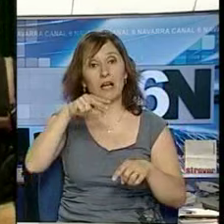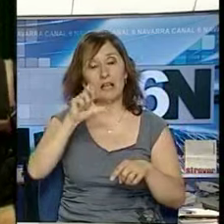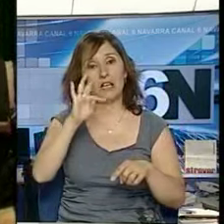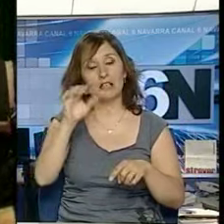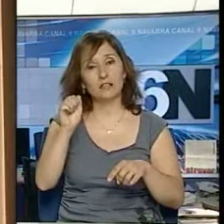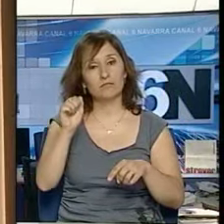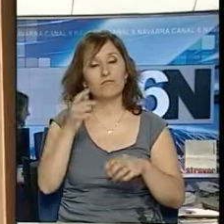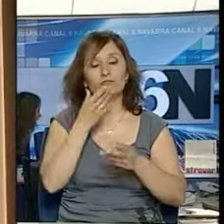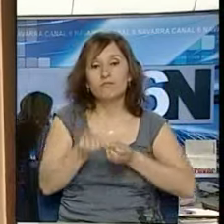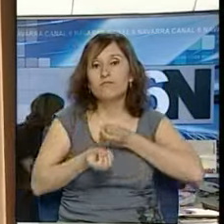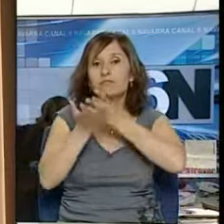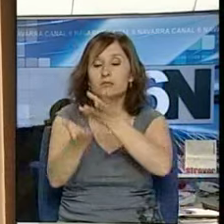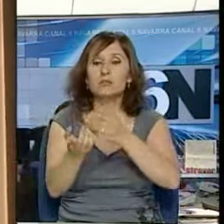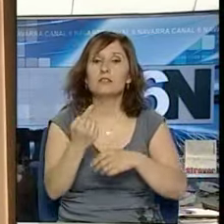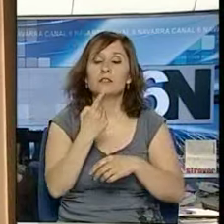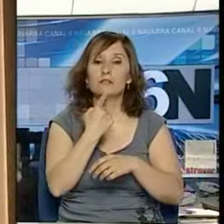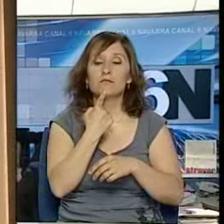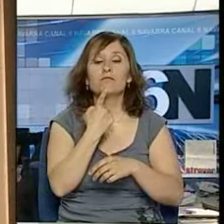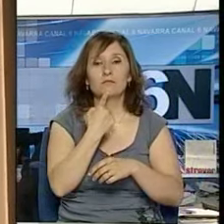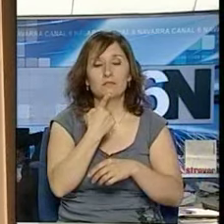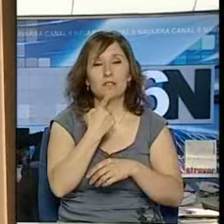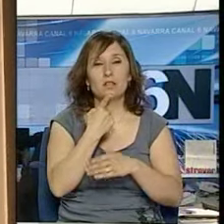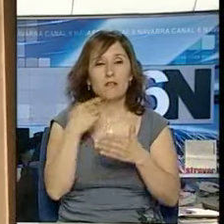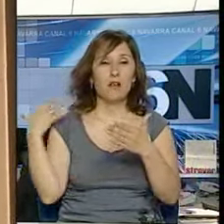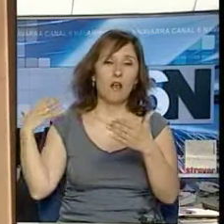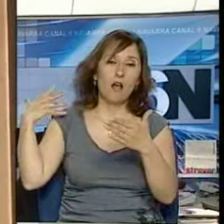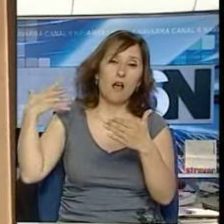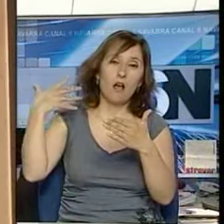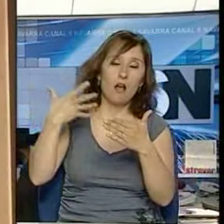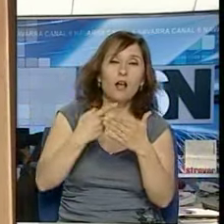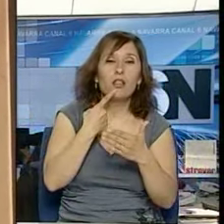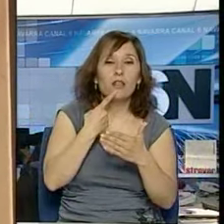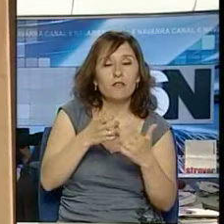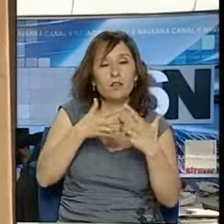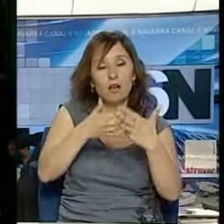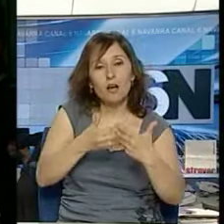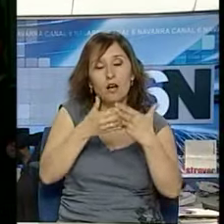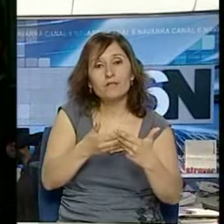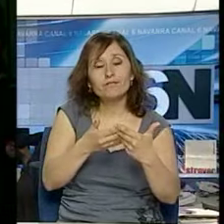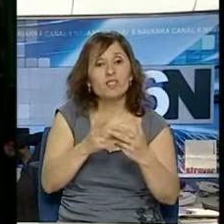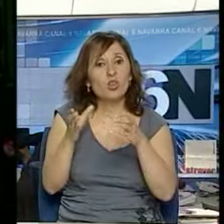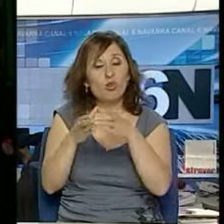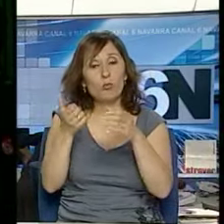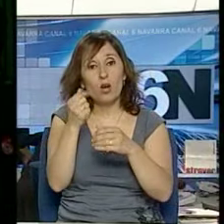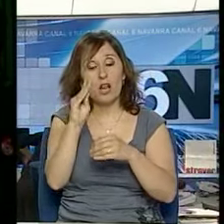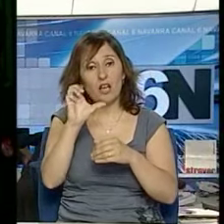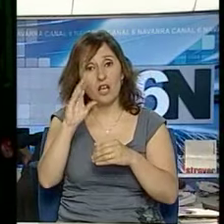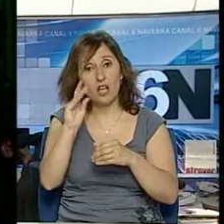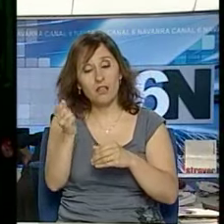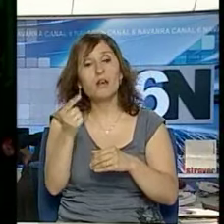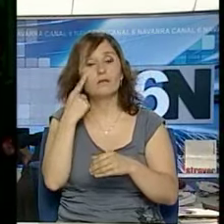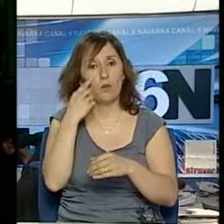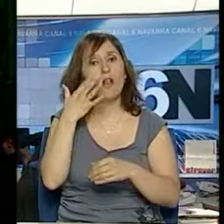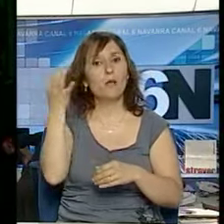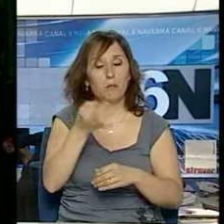mensaje al mundo en el que anuncia que ha sido un camino largo y difícil, pero que Al Qaeda sigue siendo una amenaza y el país debe continuar